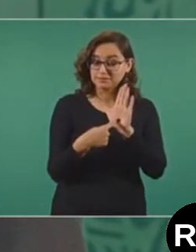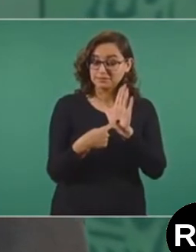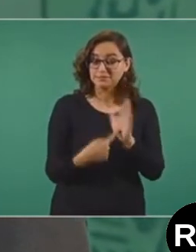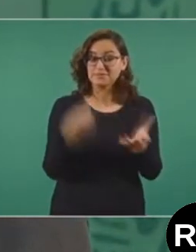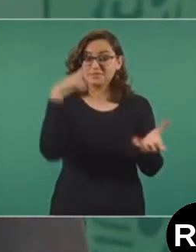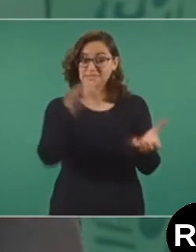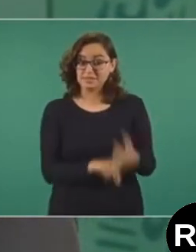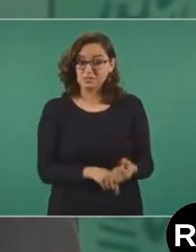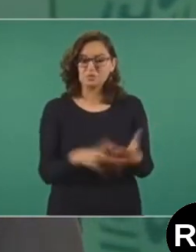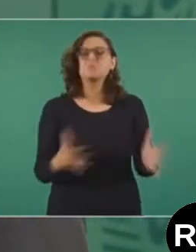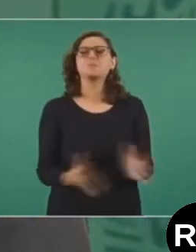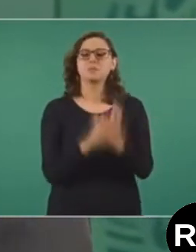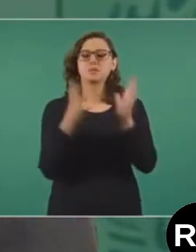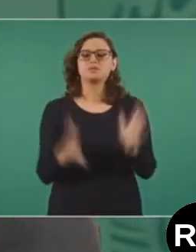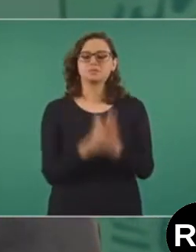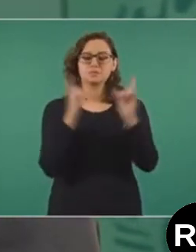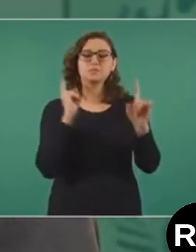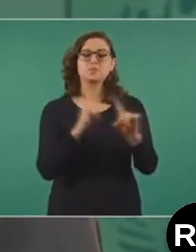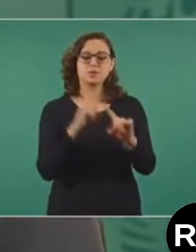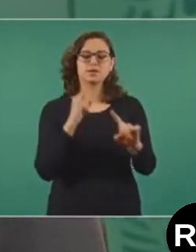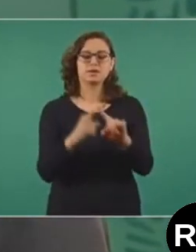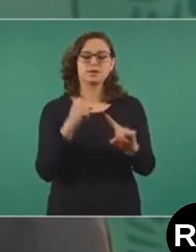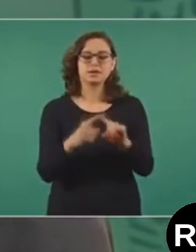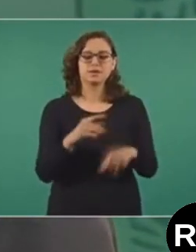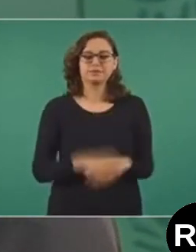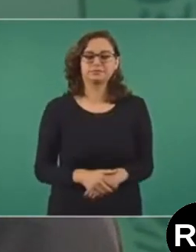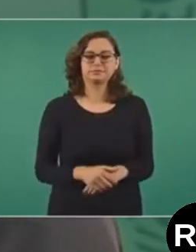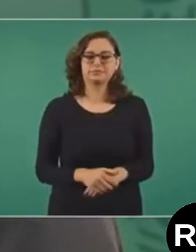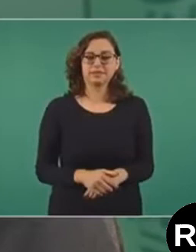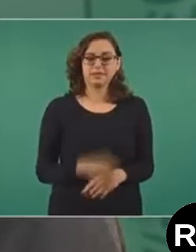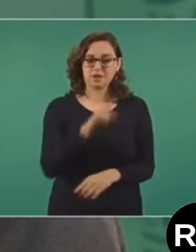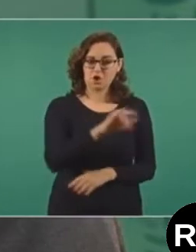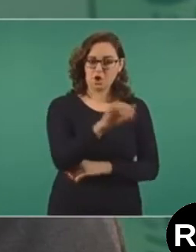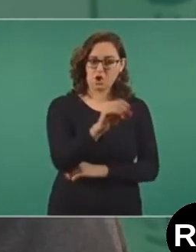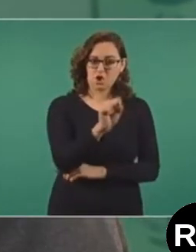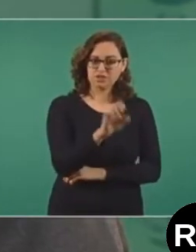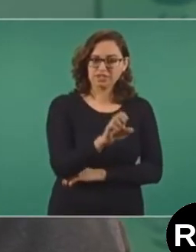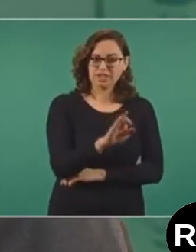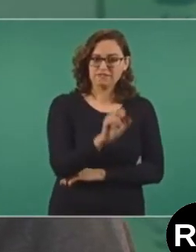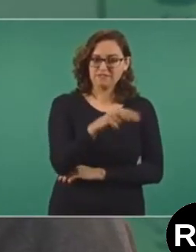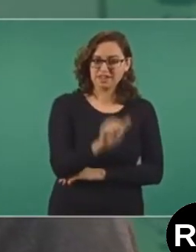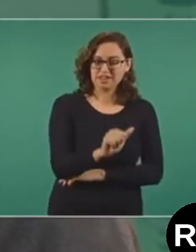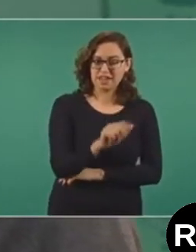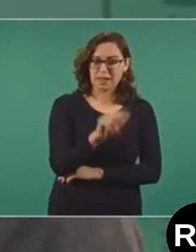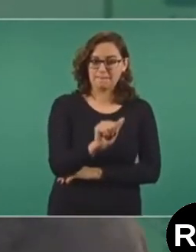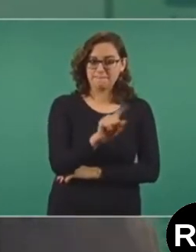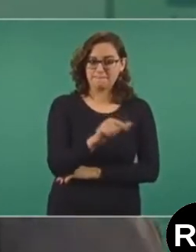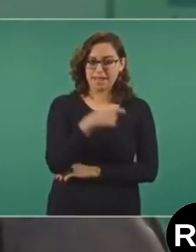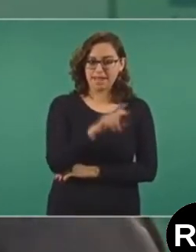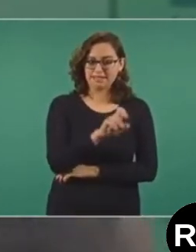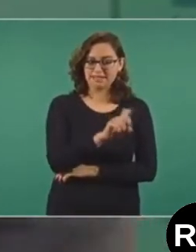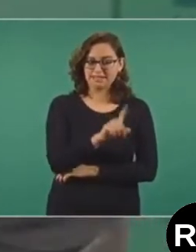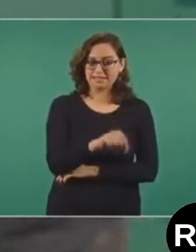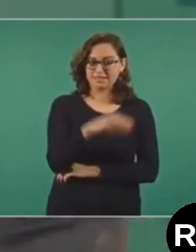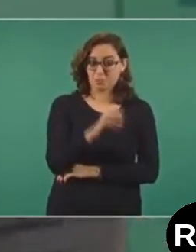participaron, entre otros, la señora Josefina Vázquez Mota y el actual